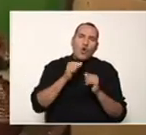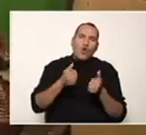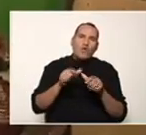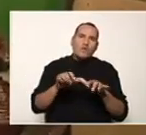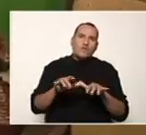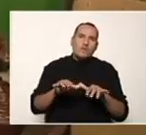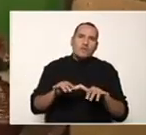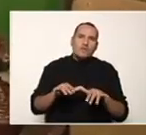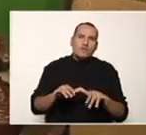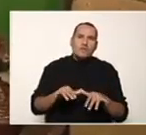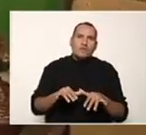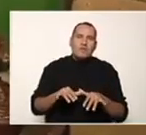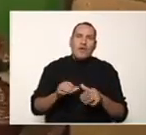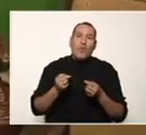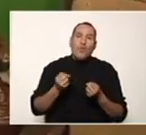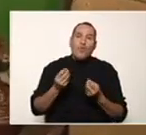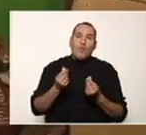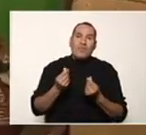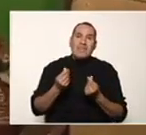la cantidad